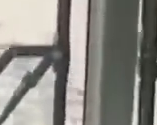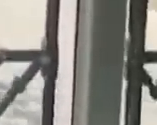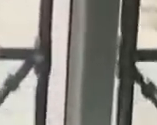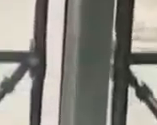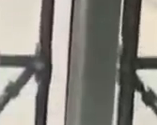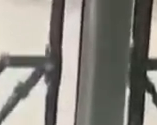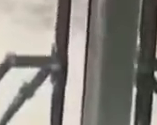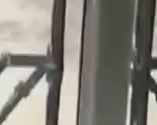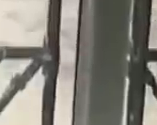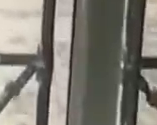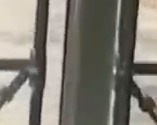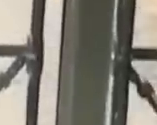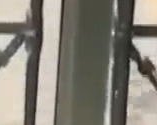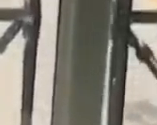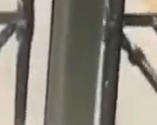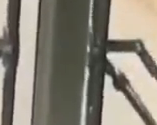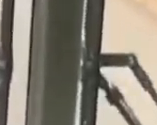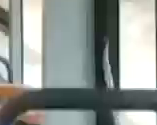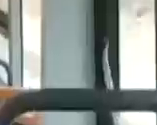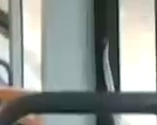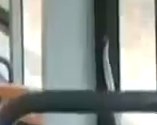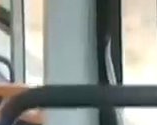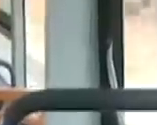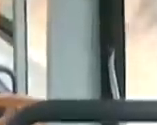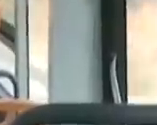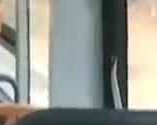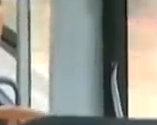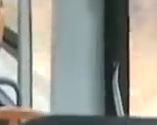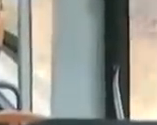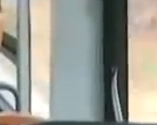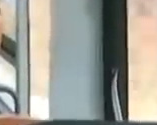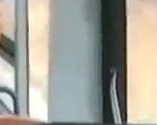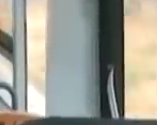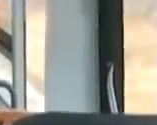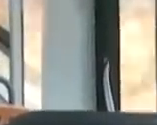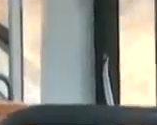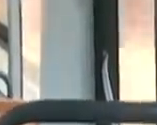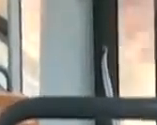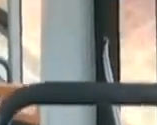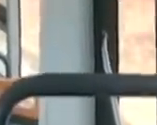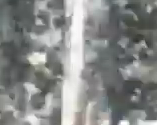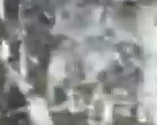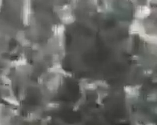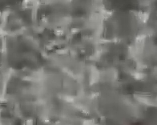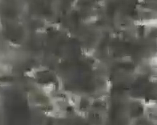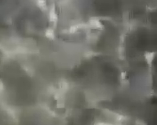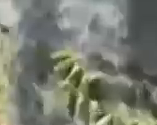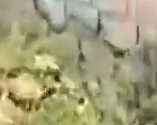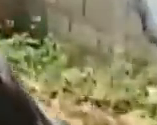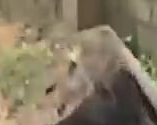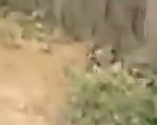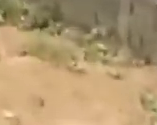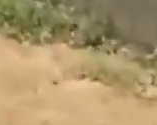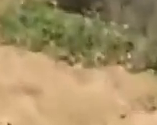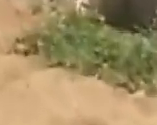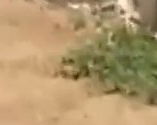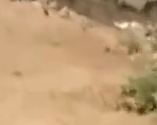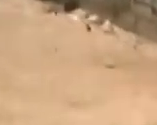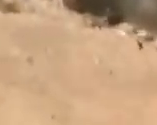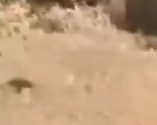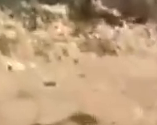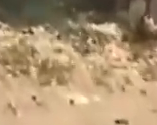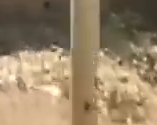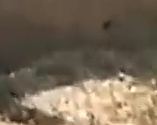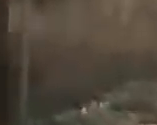Y como si se tratara de una máquina del tiempo, el autobús los transporta al municipio Gómez, donde todo comenzó.